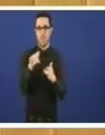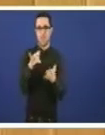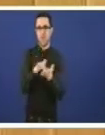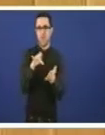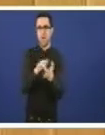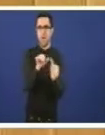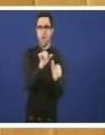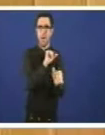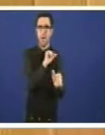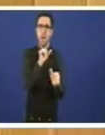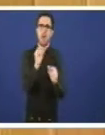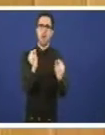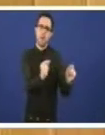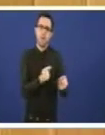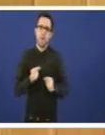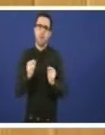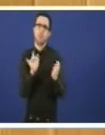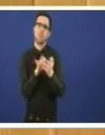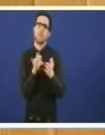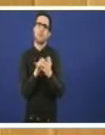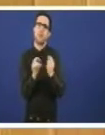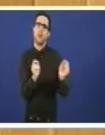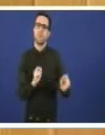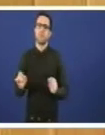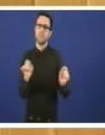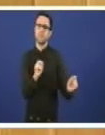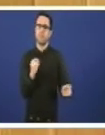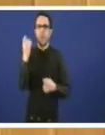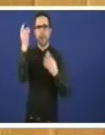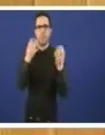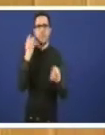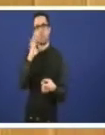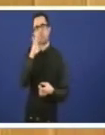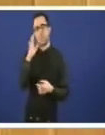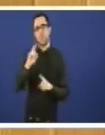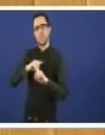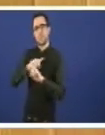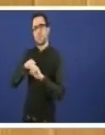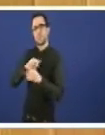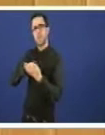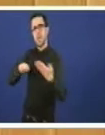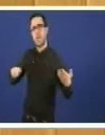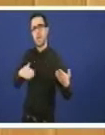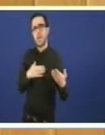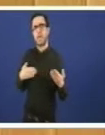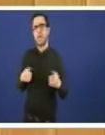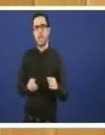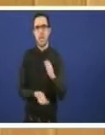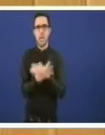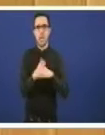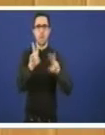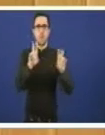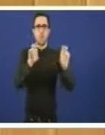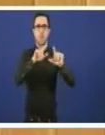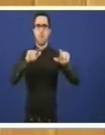iniciativas en relación coa intención da Xunta de Galiza de autorizar a instalación dunha nova planta incineradora